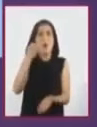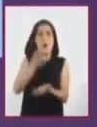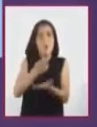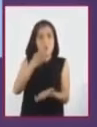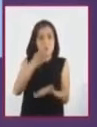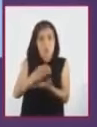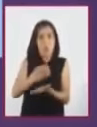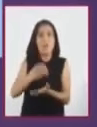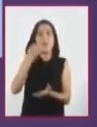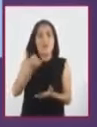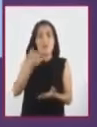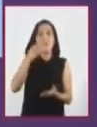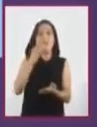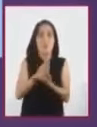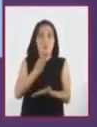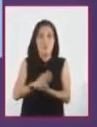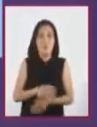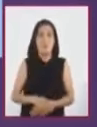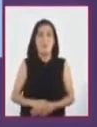bronce.